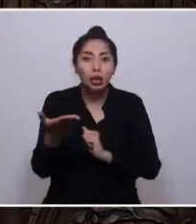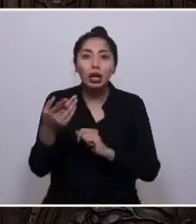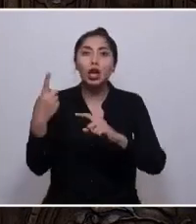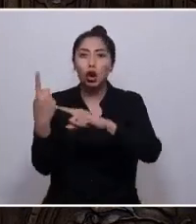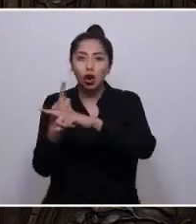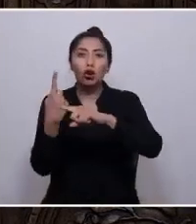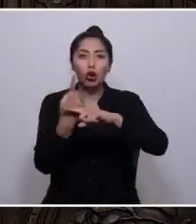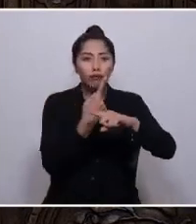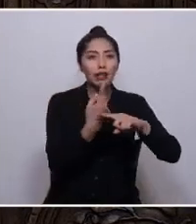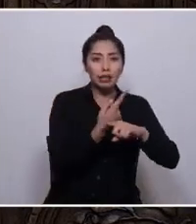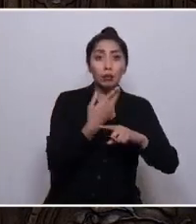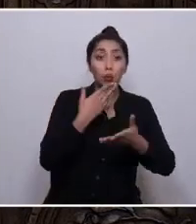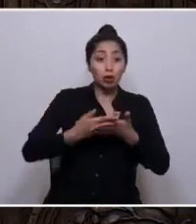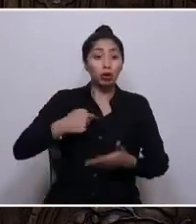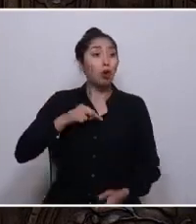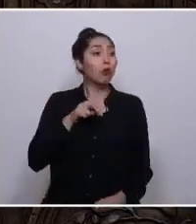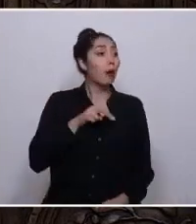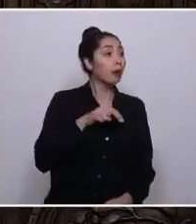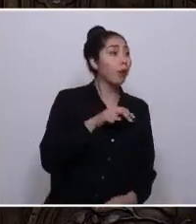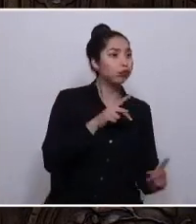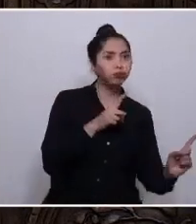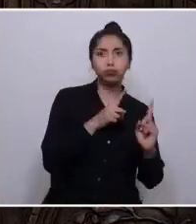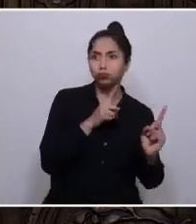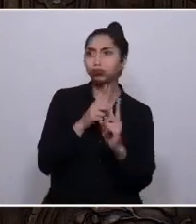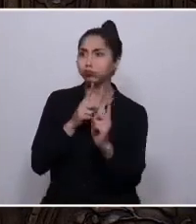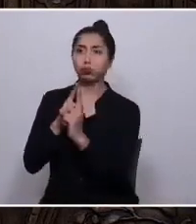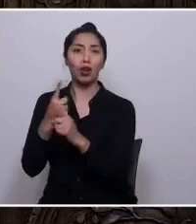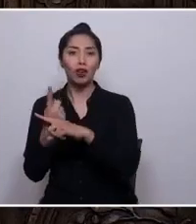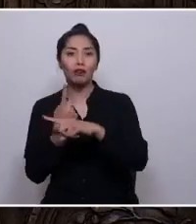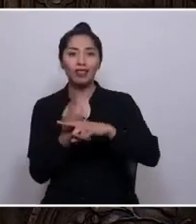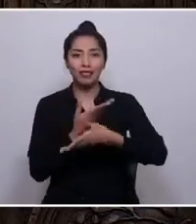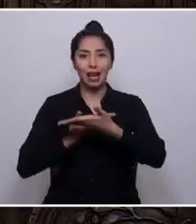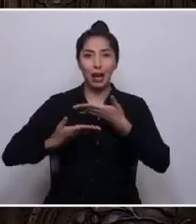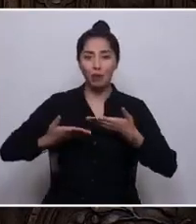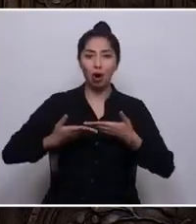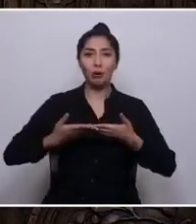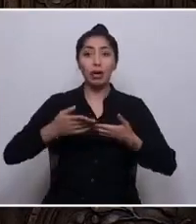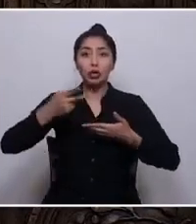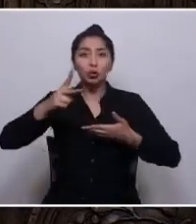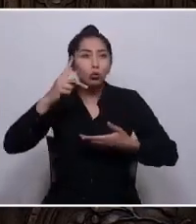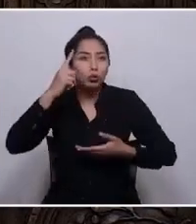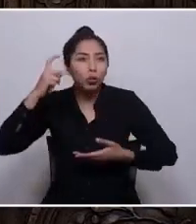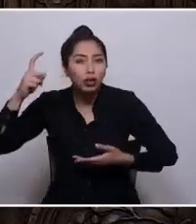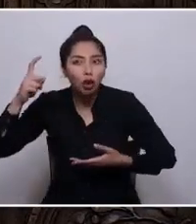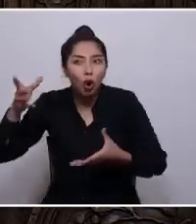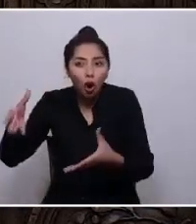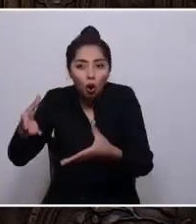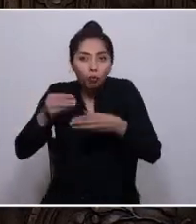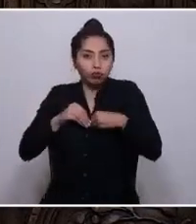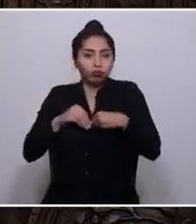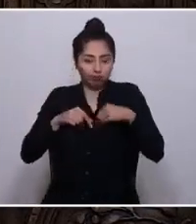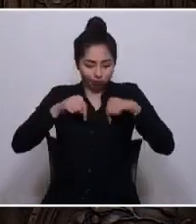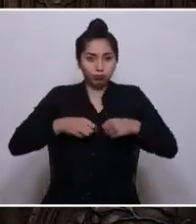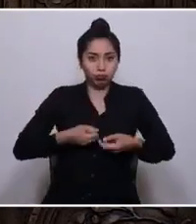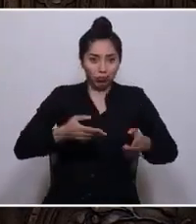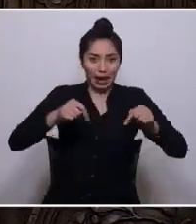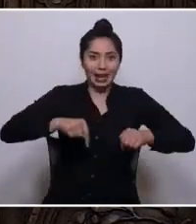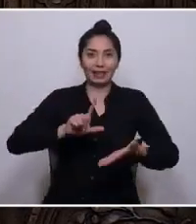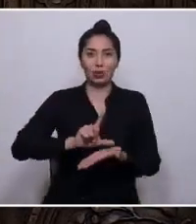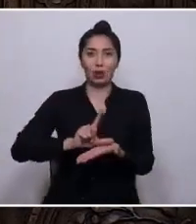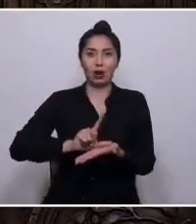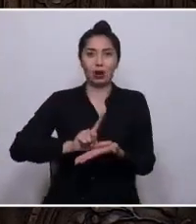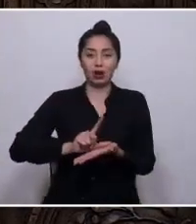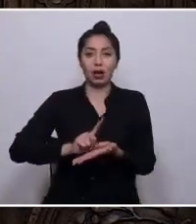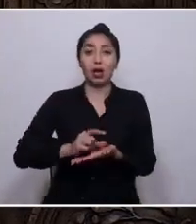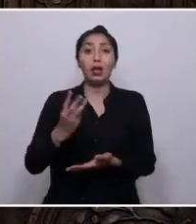transitar por sus calles y caminos para atraer a este lugar sus anhelos y sueños. Durante estos tres meses